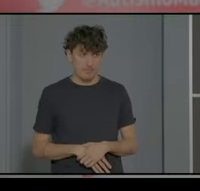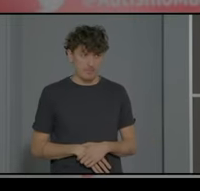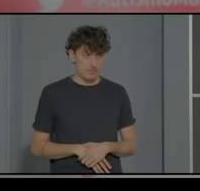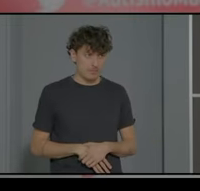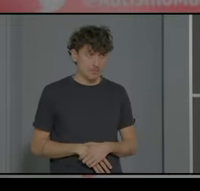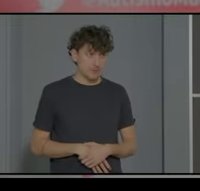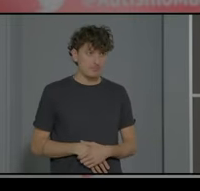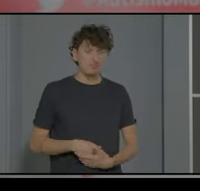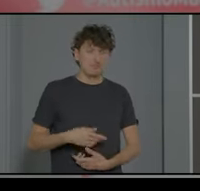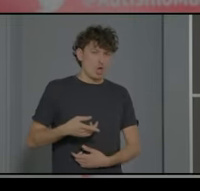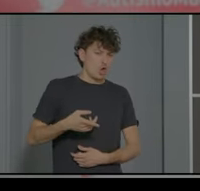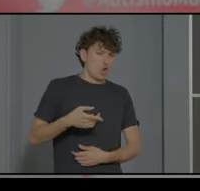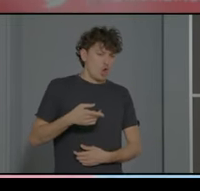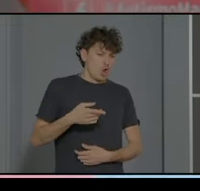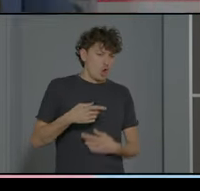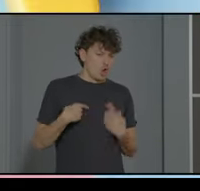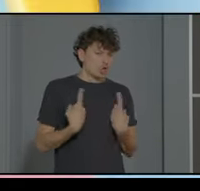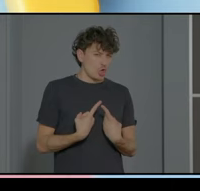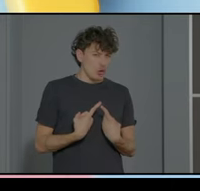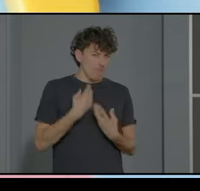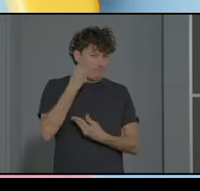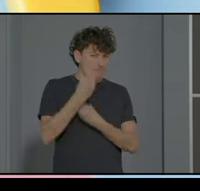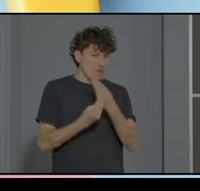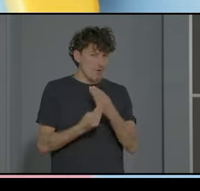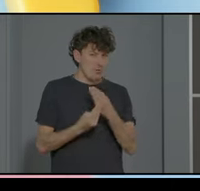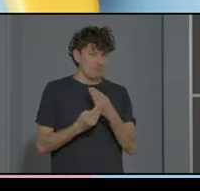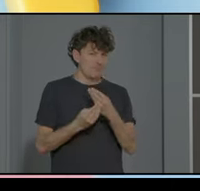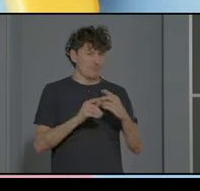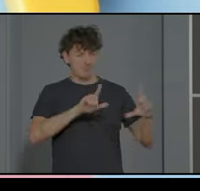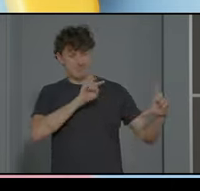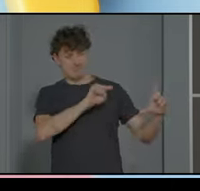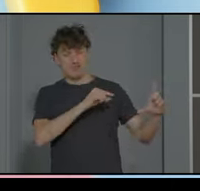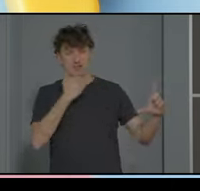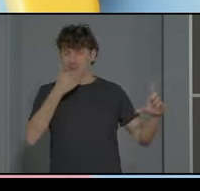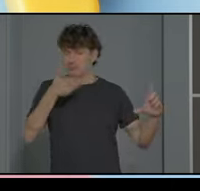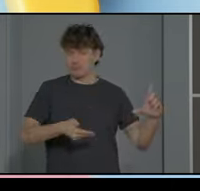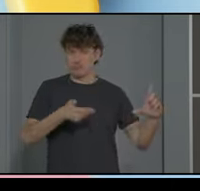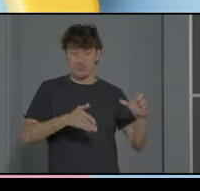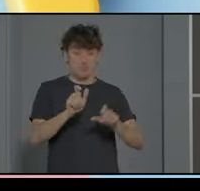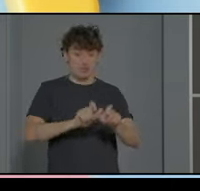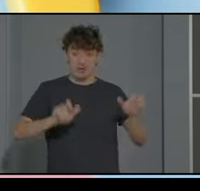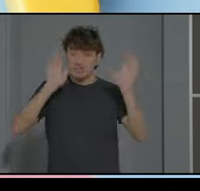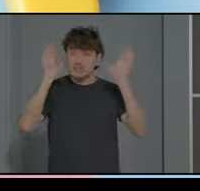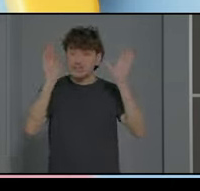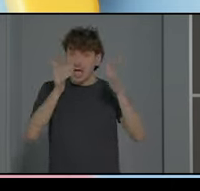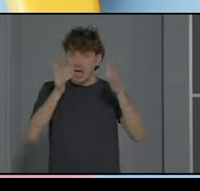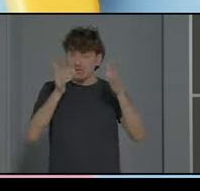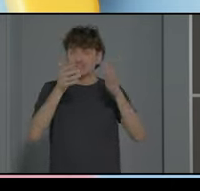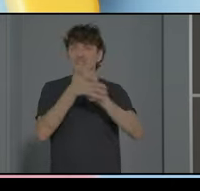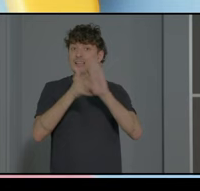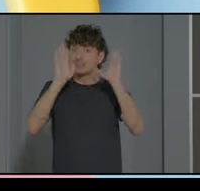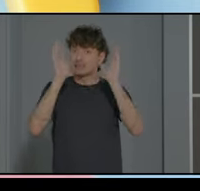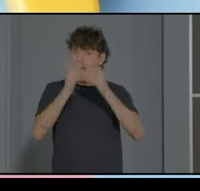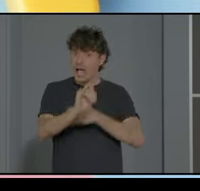Nosotros consideramos que esto es muy a tener en cuenta. Las personas con TEA tienen TEA. Las